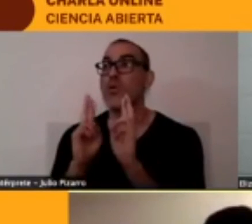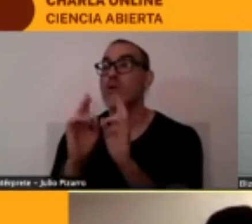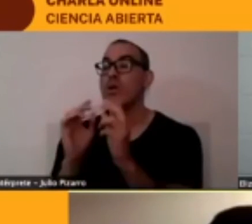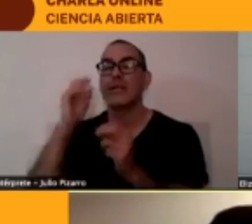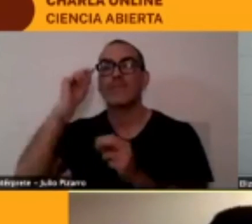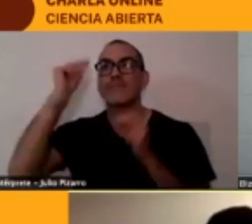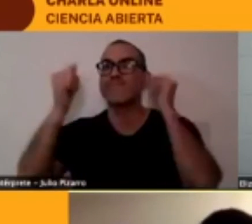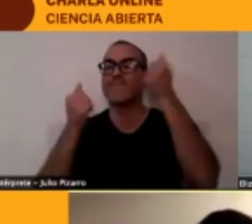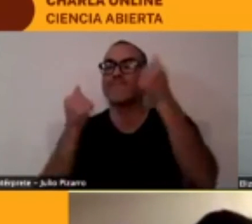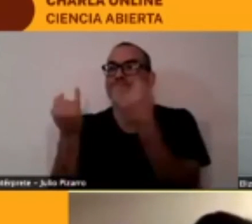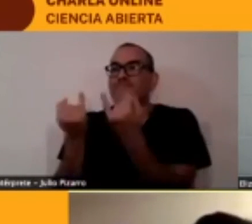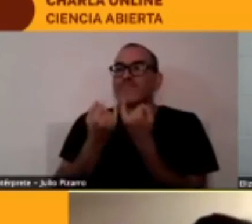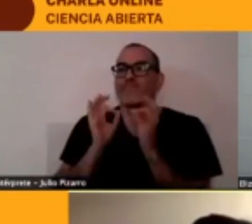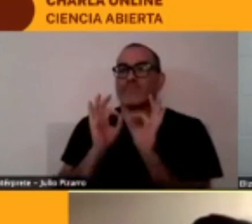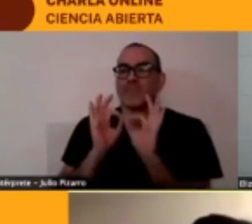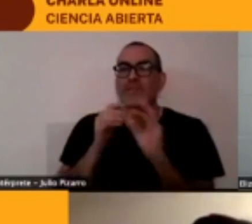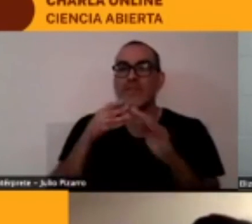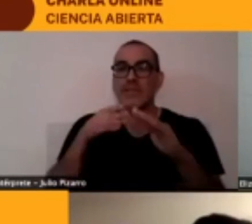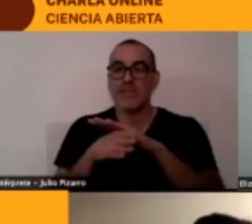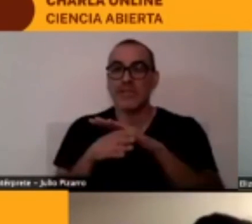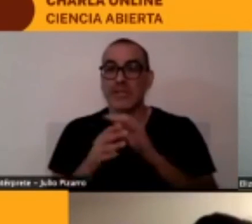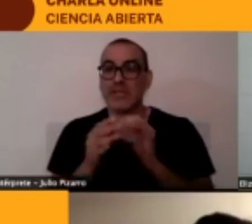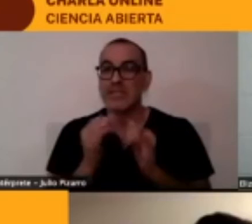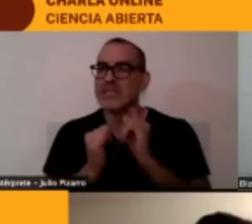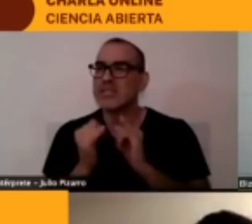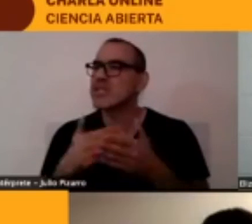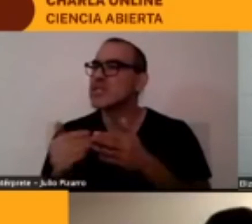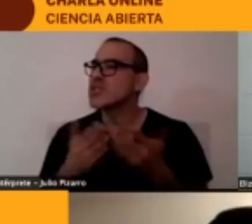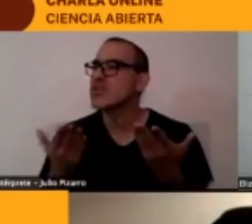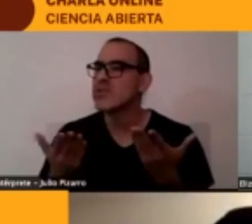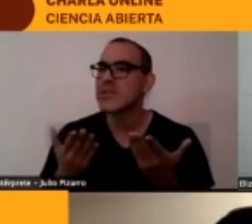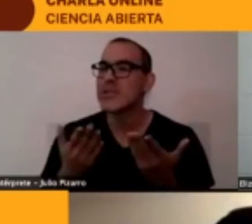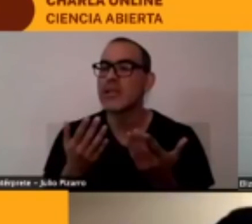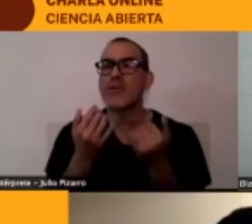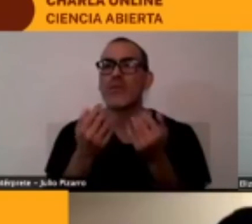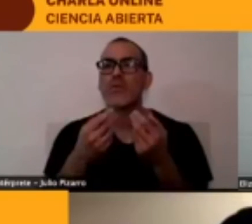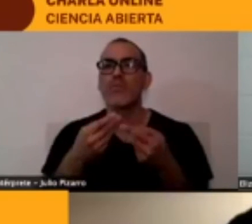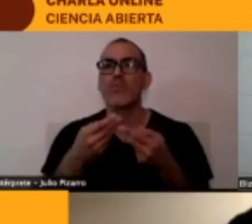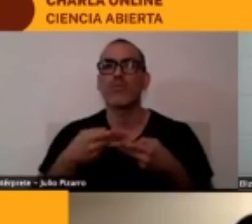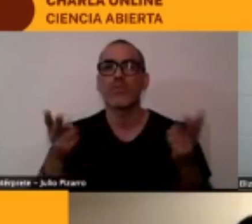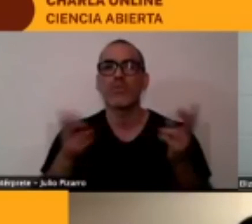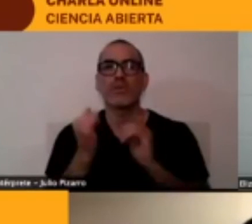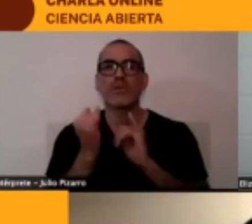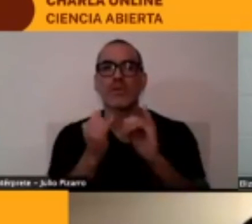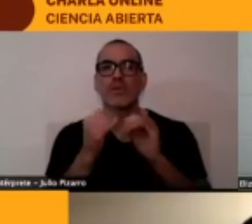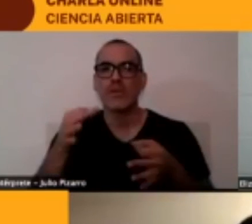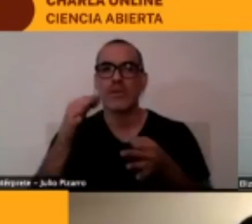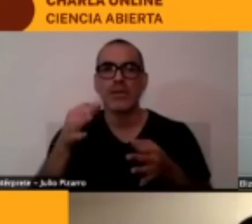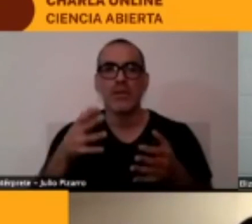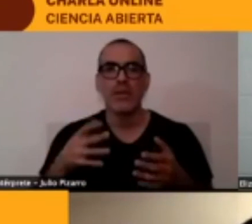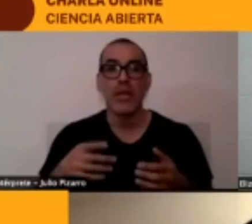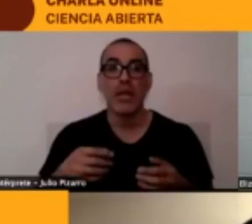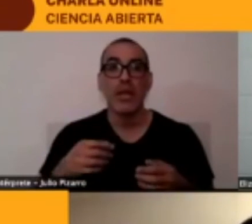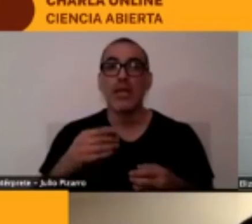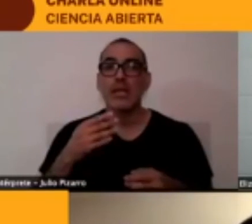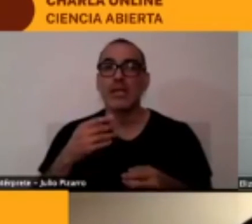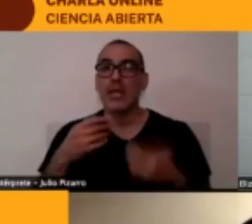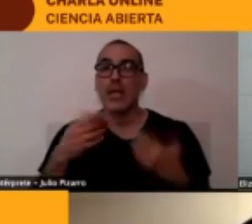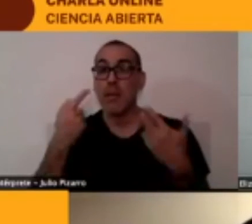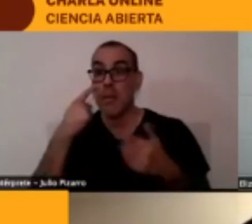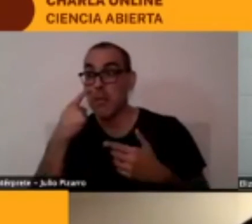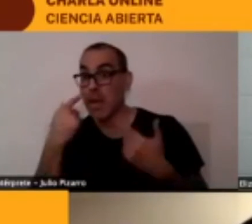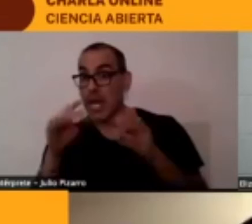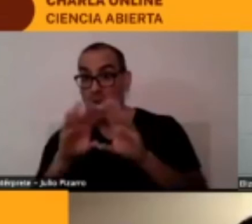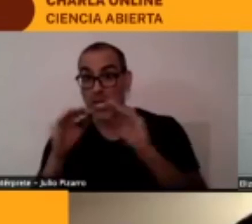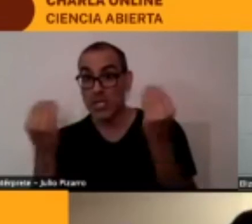algún acceso? espérate mira está todo y esto va a quedar ahí ¿verdad? estoy dando las referencias